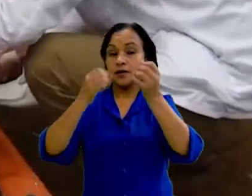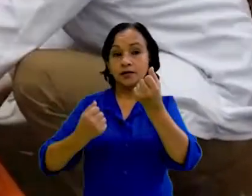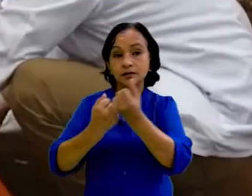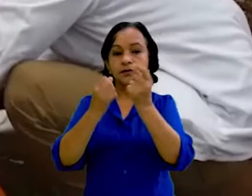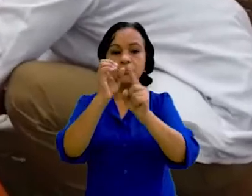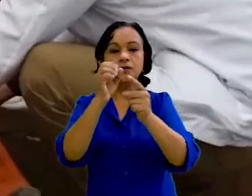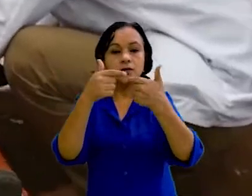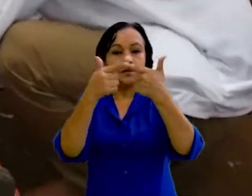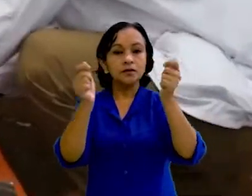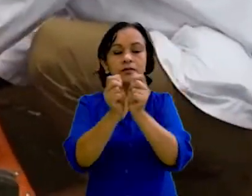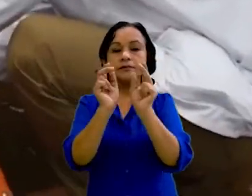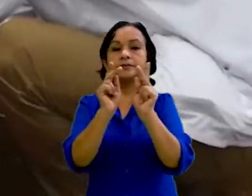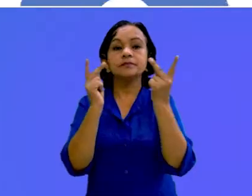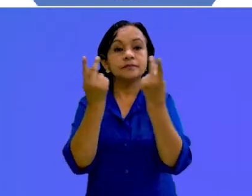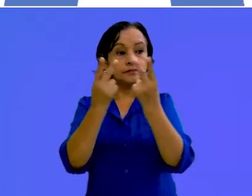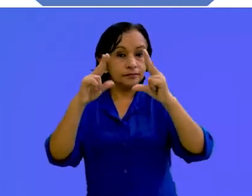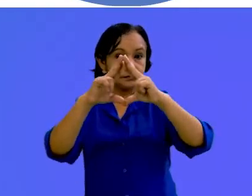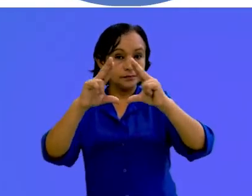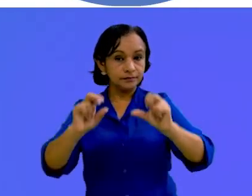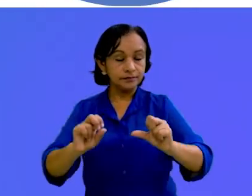la organización del pueblo nicaragüense.